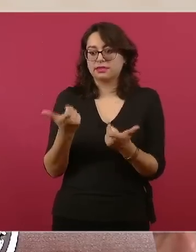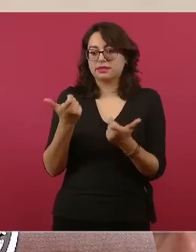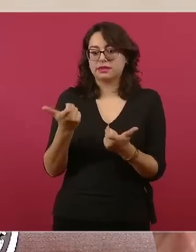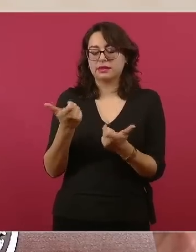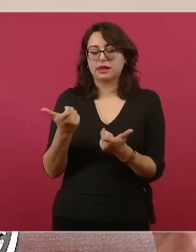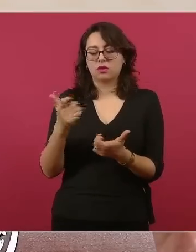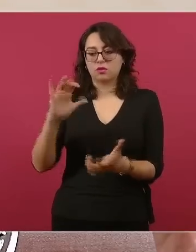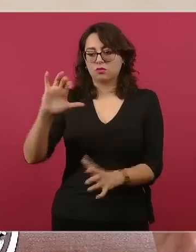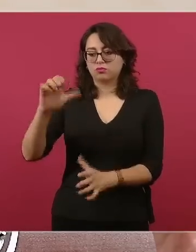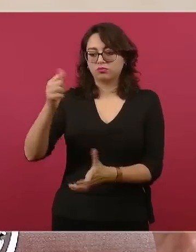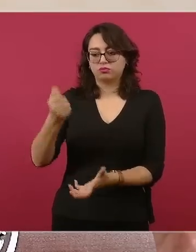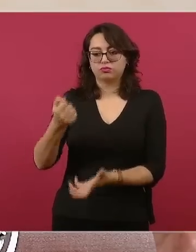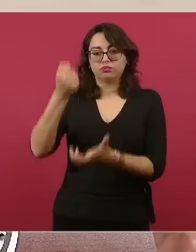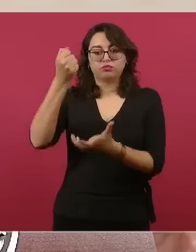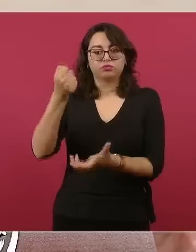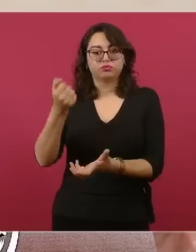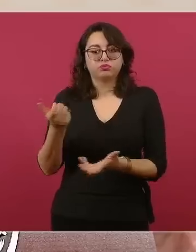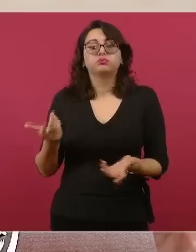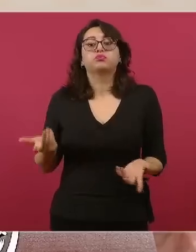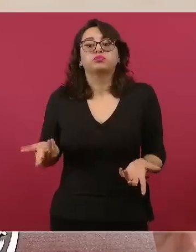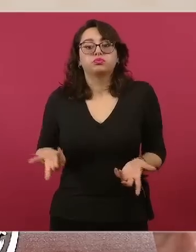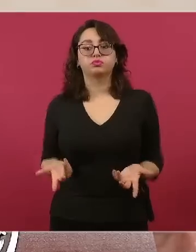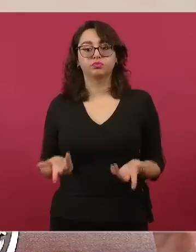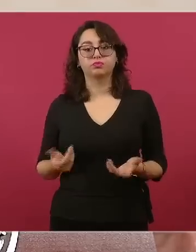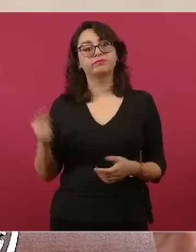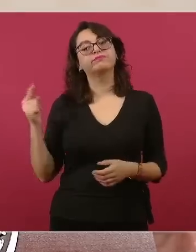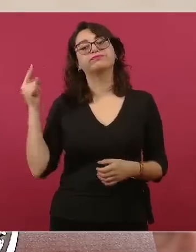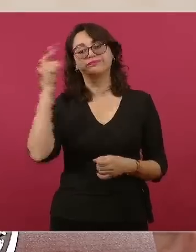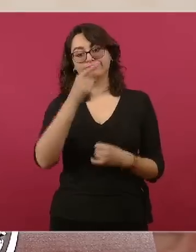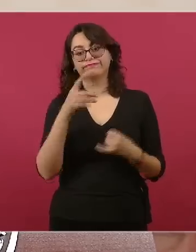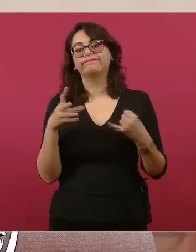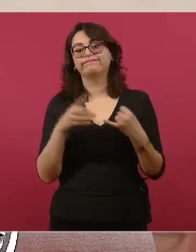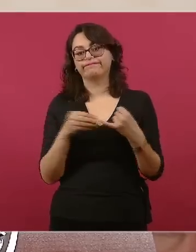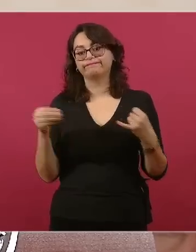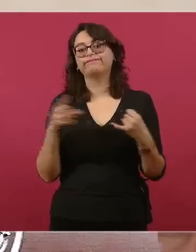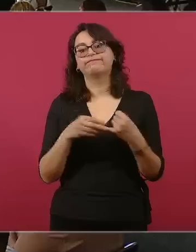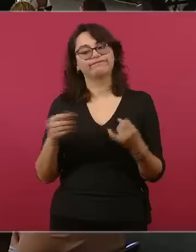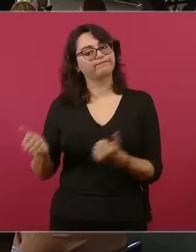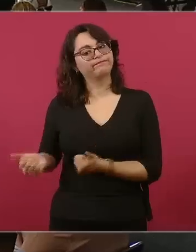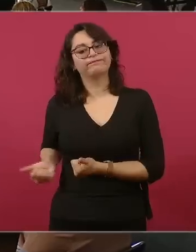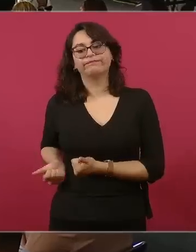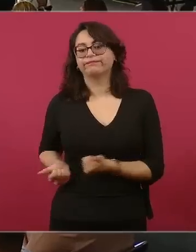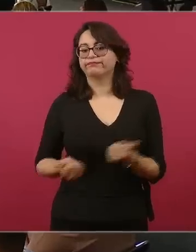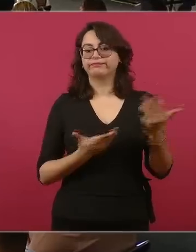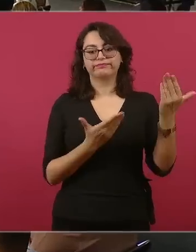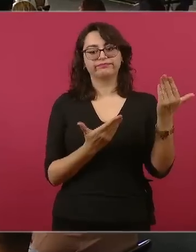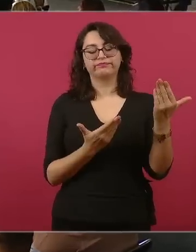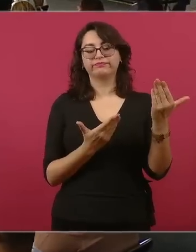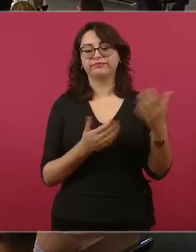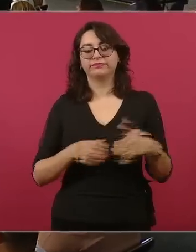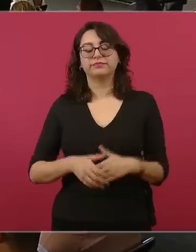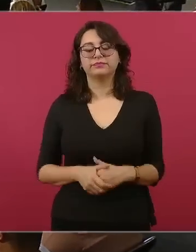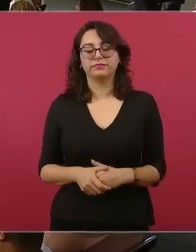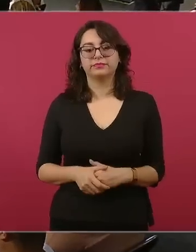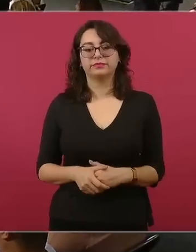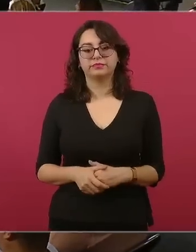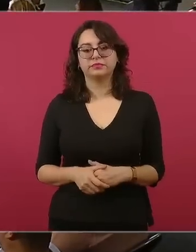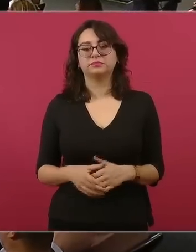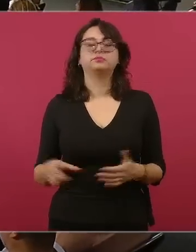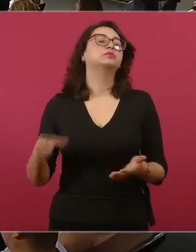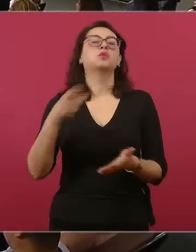se invirtió en Florida, en